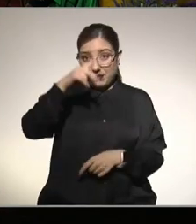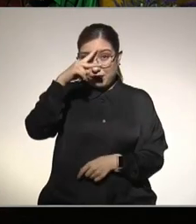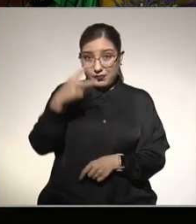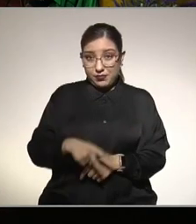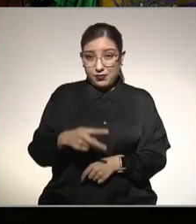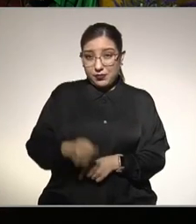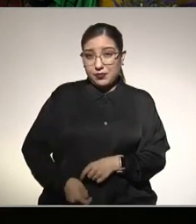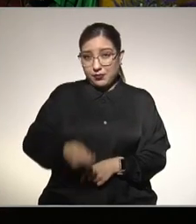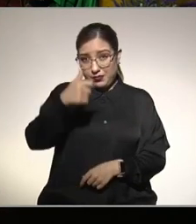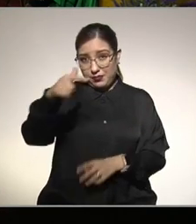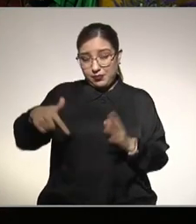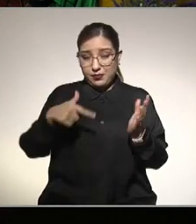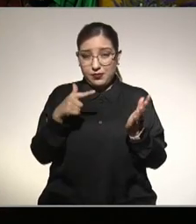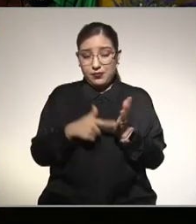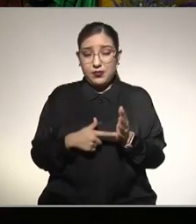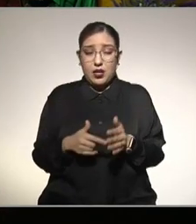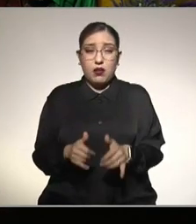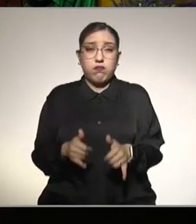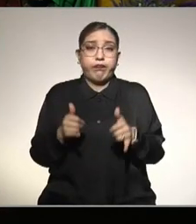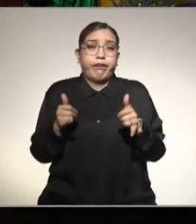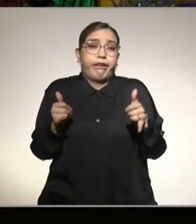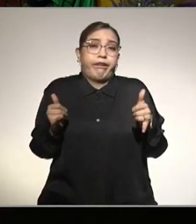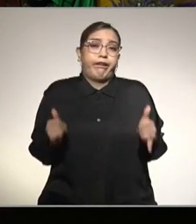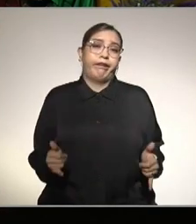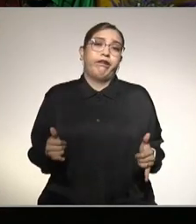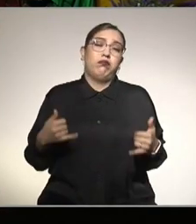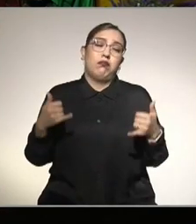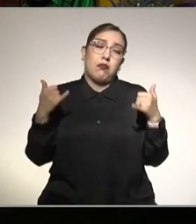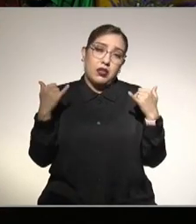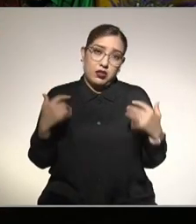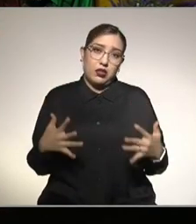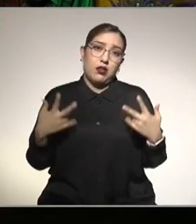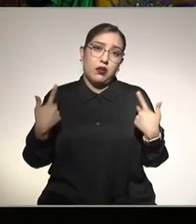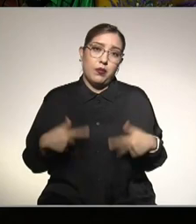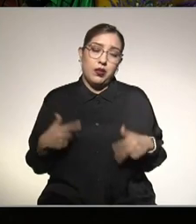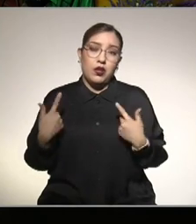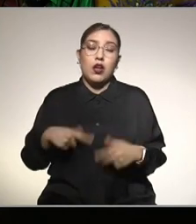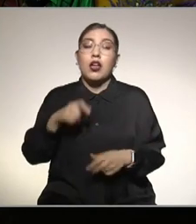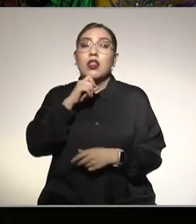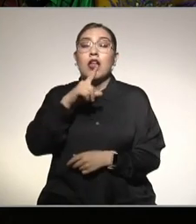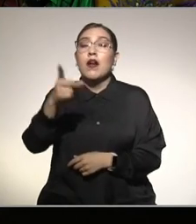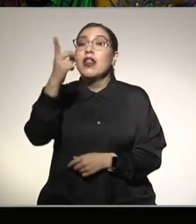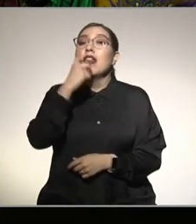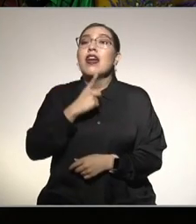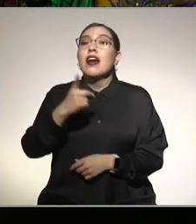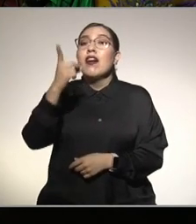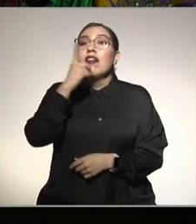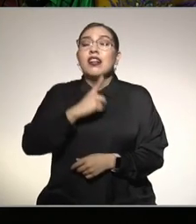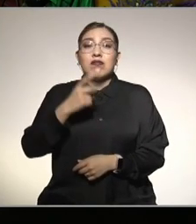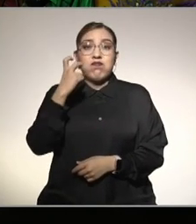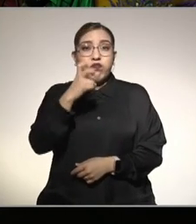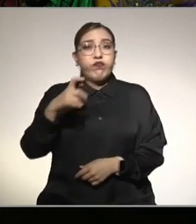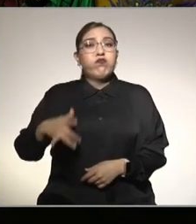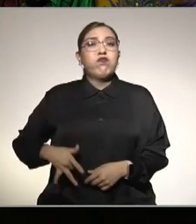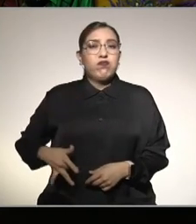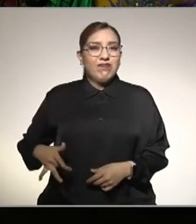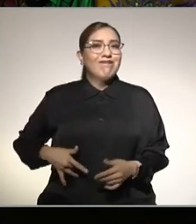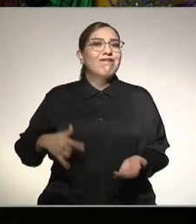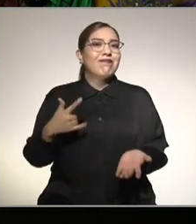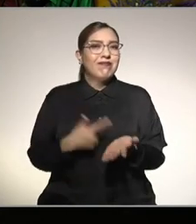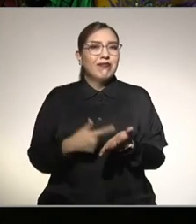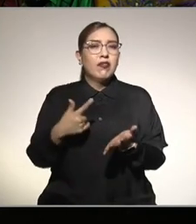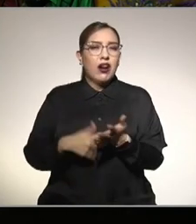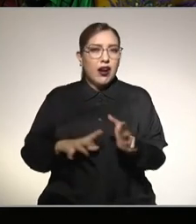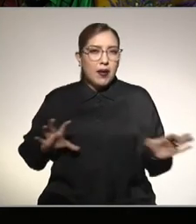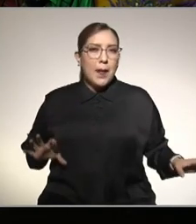sobrepeso, uno de los primeros lugares en diabetes mellitus y el hígado graso pues va relacionado con esto.